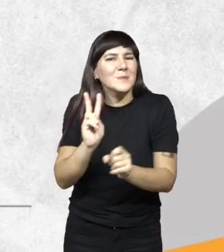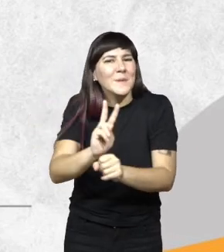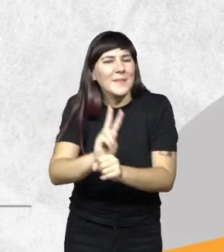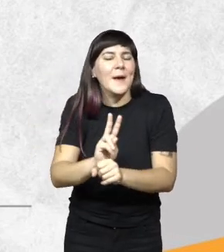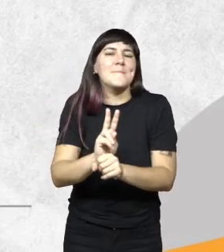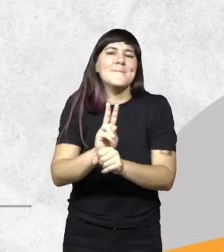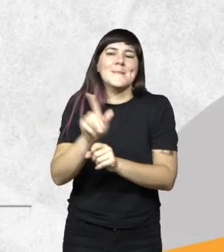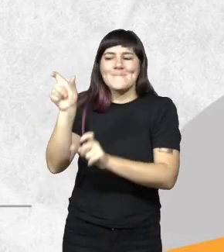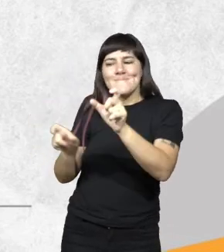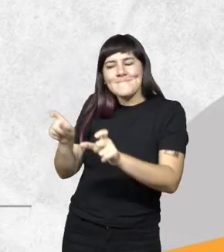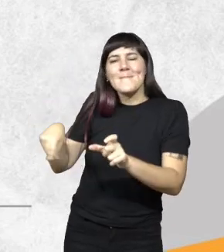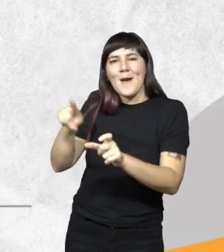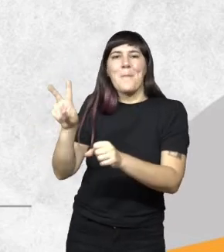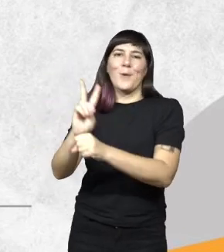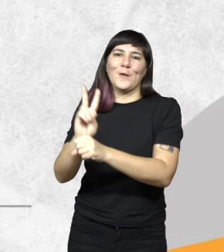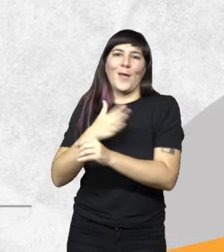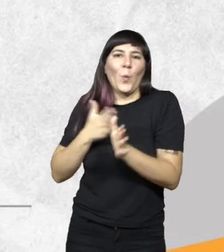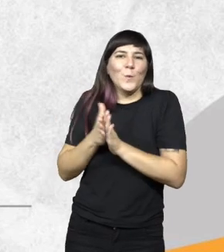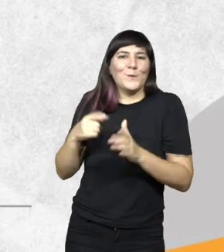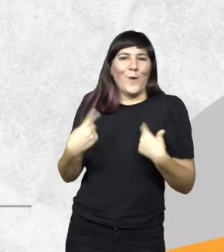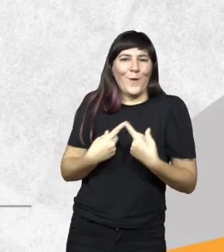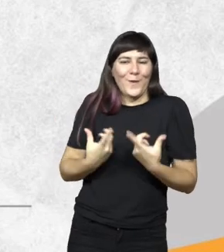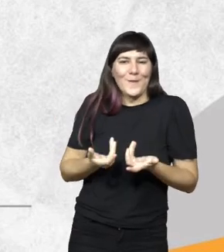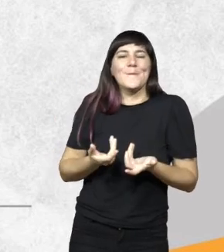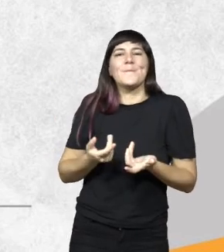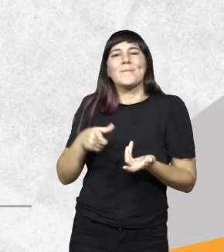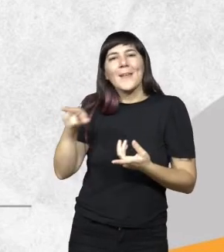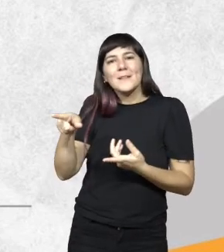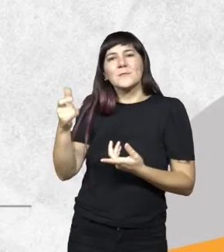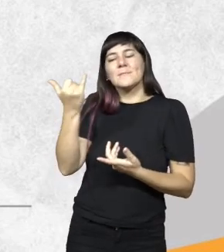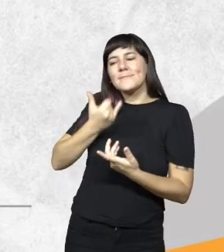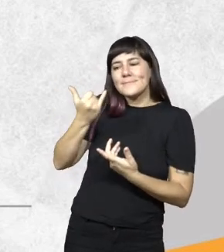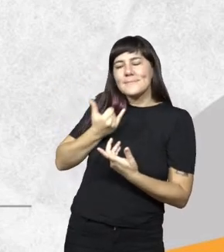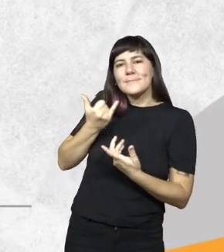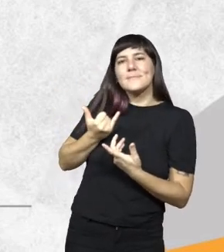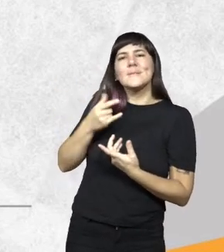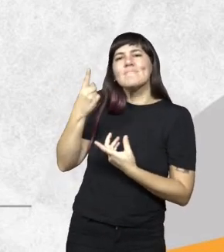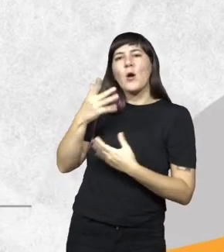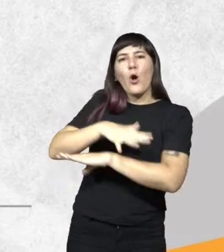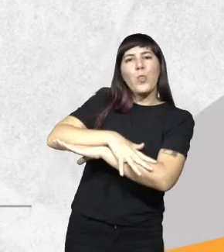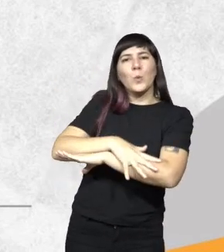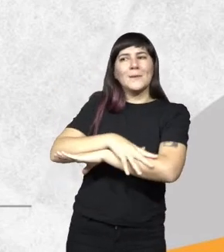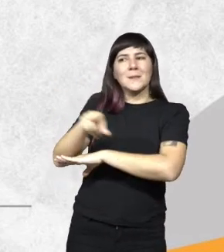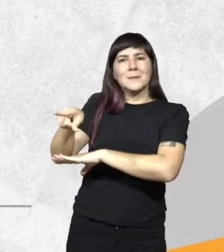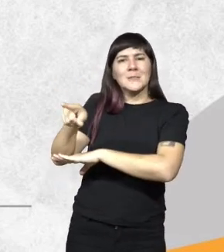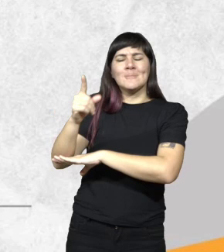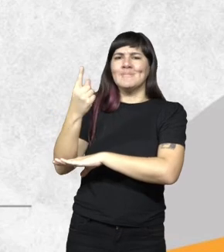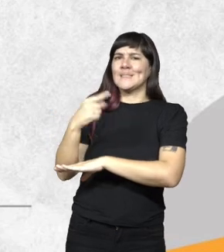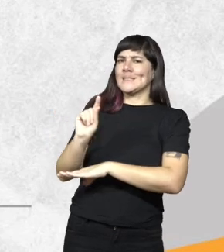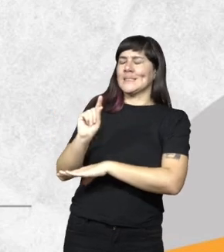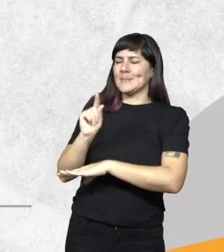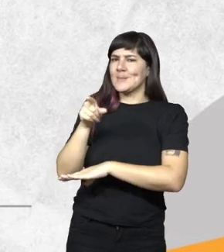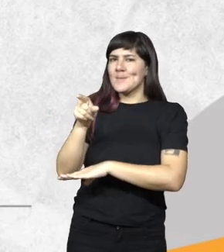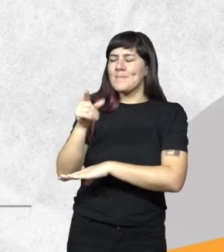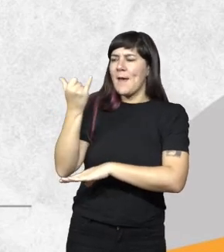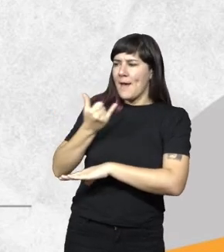son los que protegen junto con nosotros y son aquellos que nos dan a conocer aquellas conductas atípicas que tienen que ver